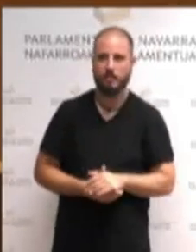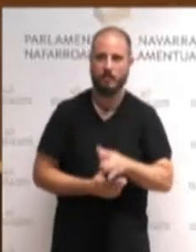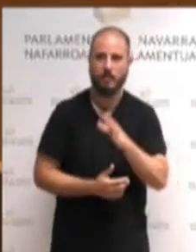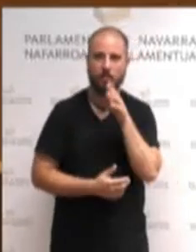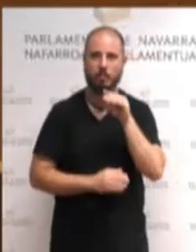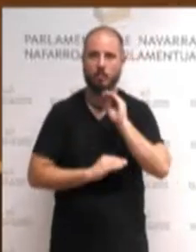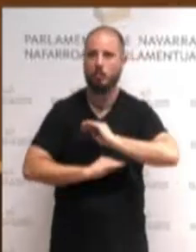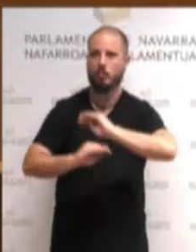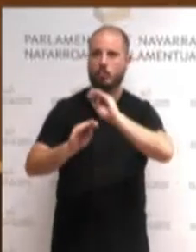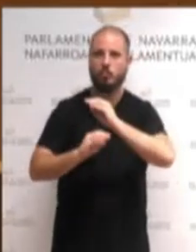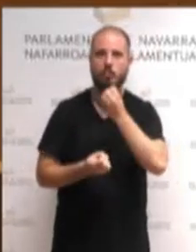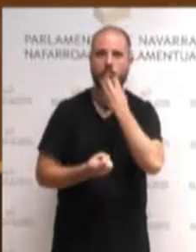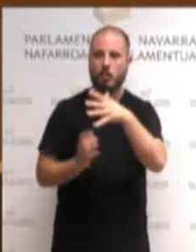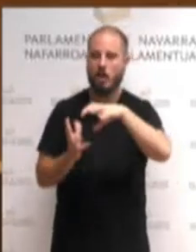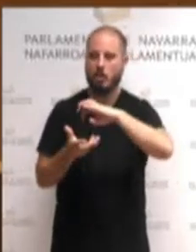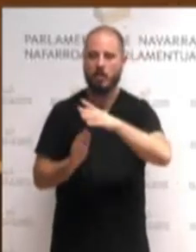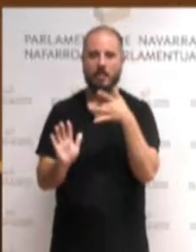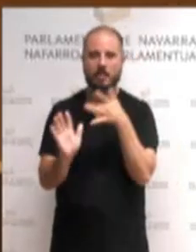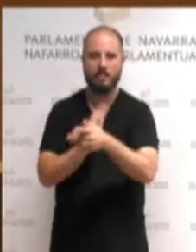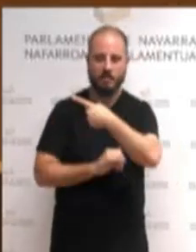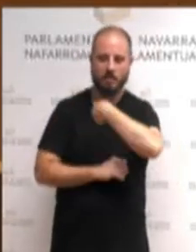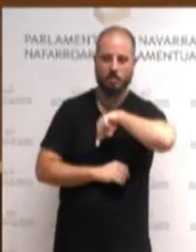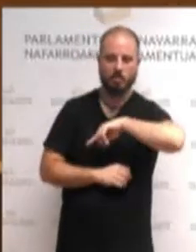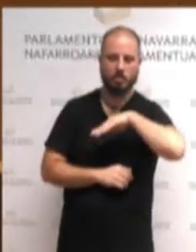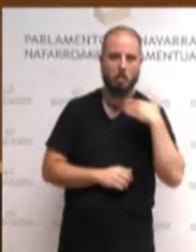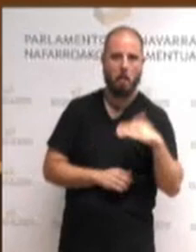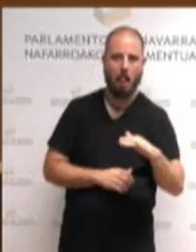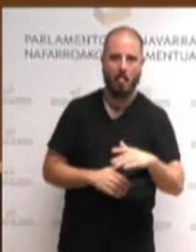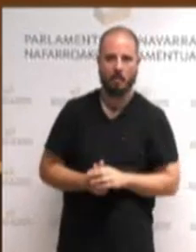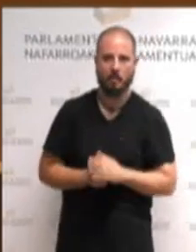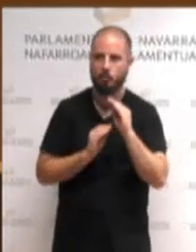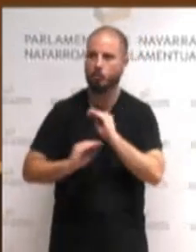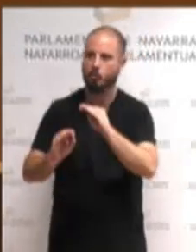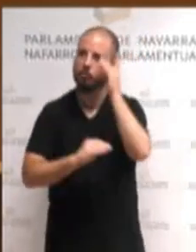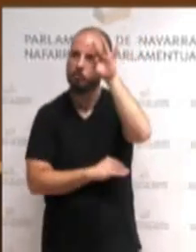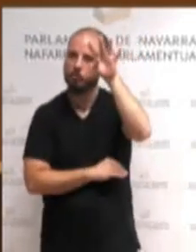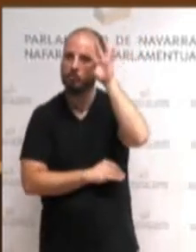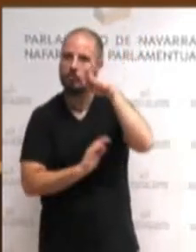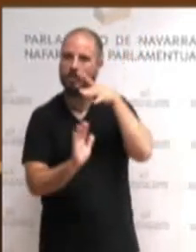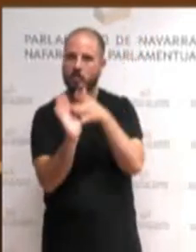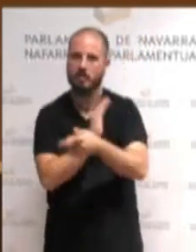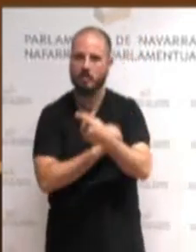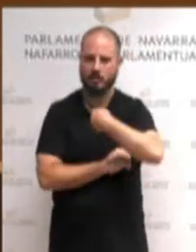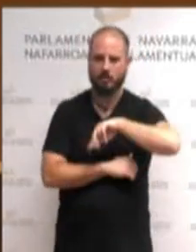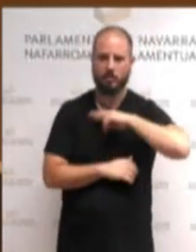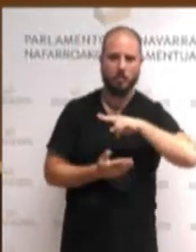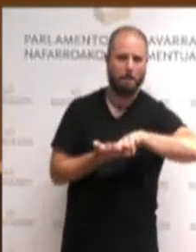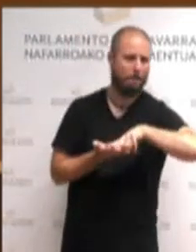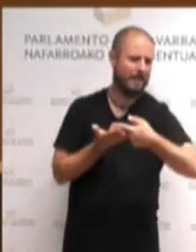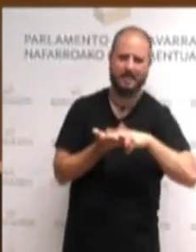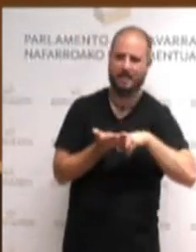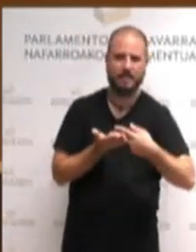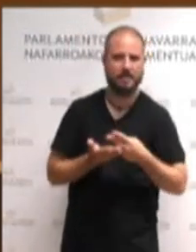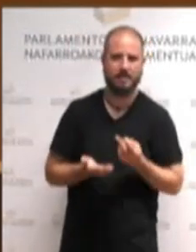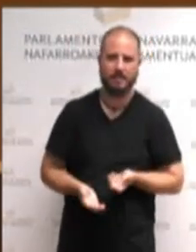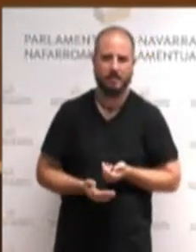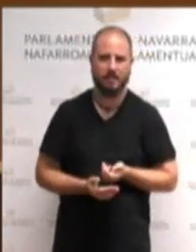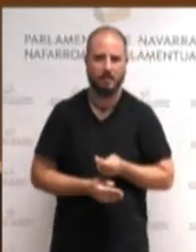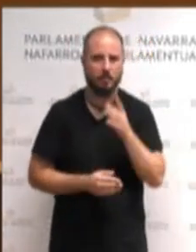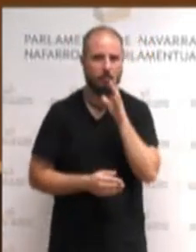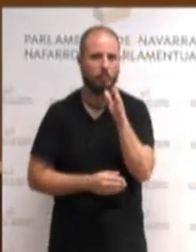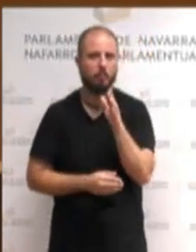direlako. Haien ametzak, guretzat, ametz gaiztu direlako. Baina nik